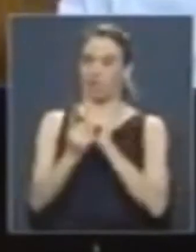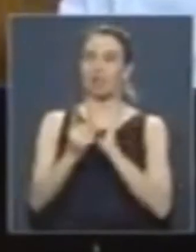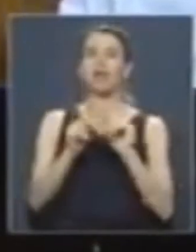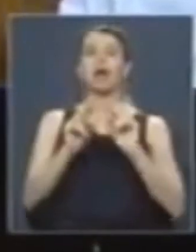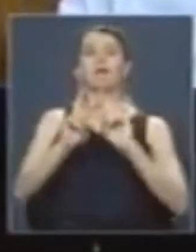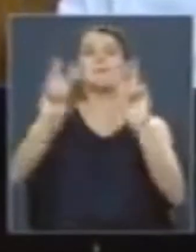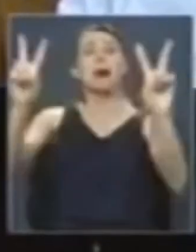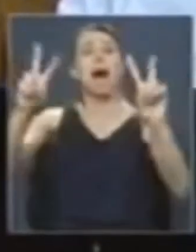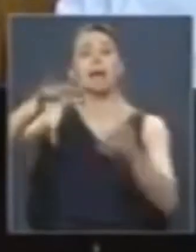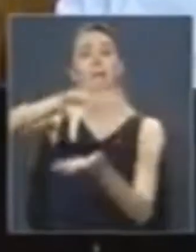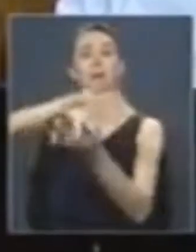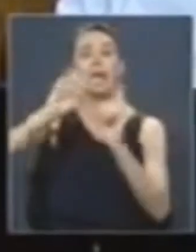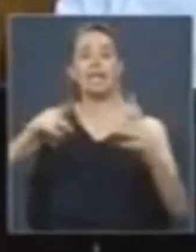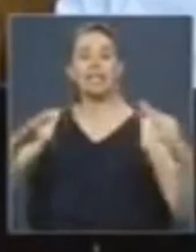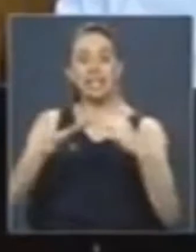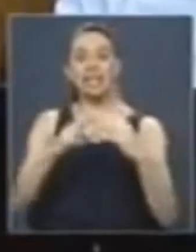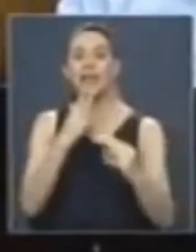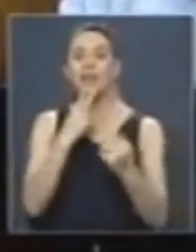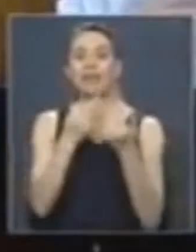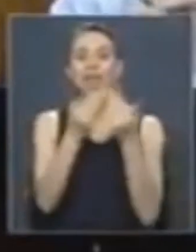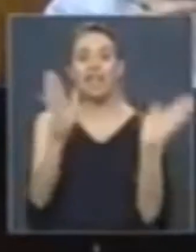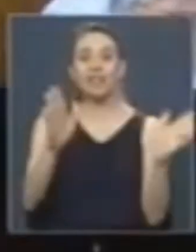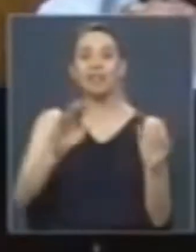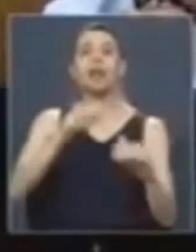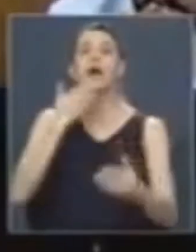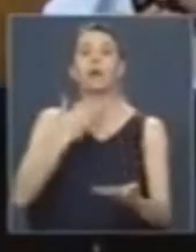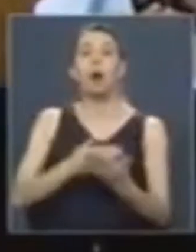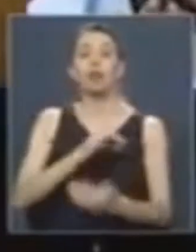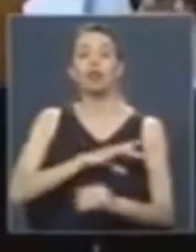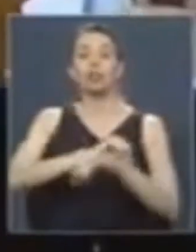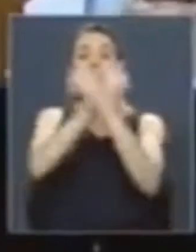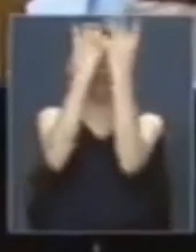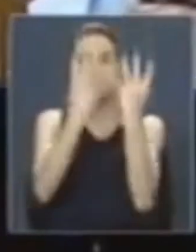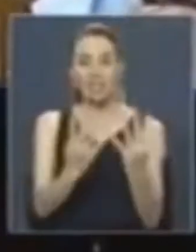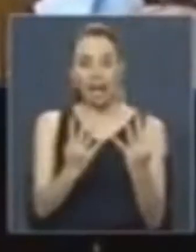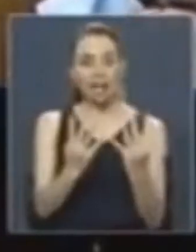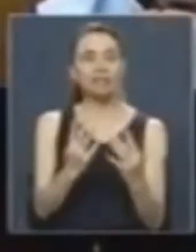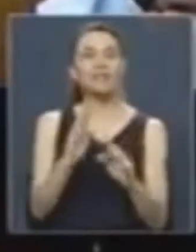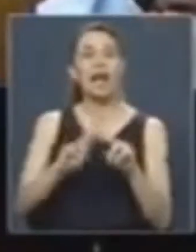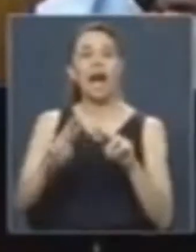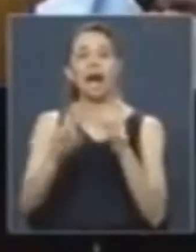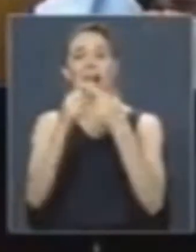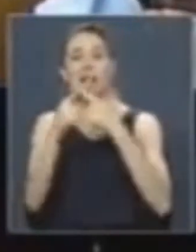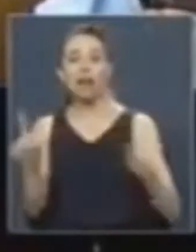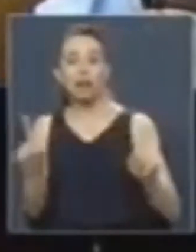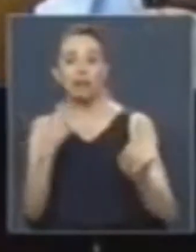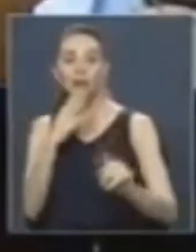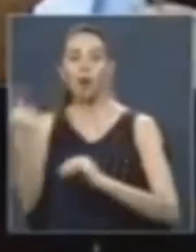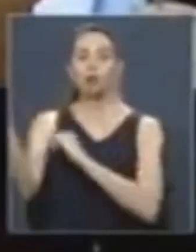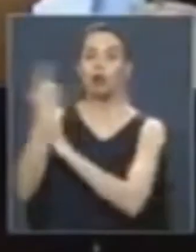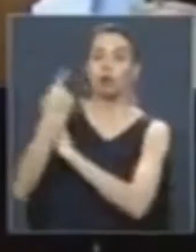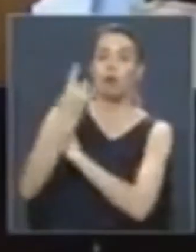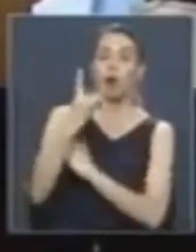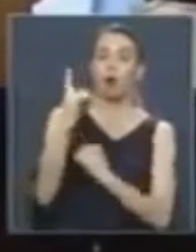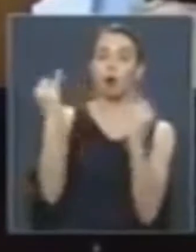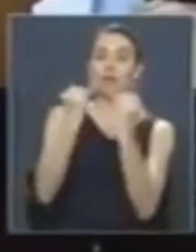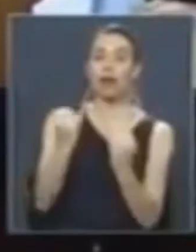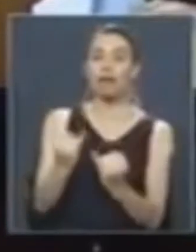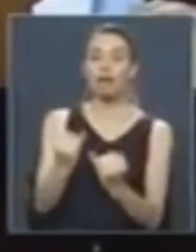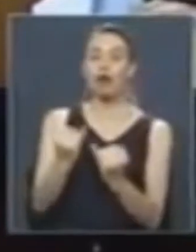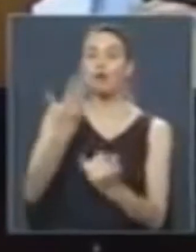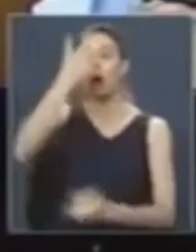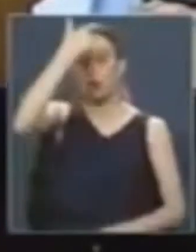a vivir la libertad cuando todo Chile parecía una cárcel, a marcar la diferencia cuando se intentaba imponernos una única manera de ser